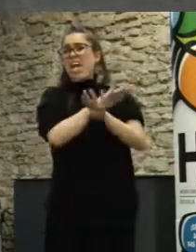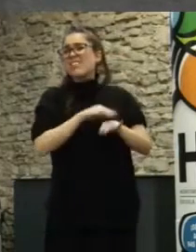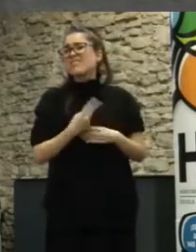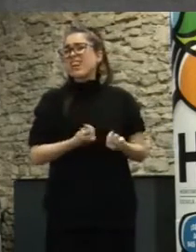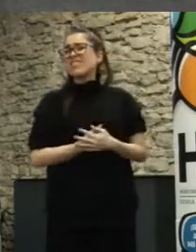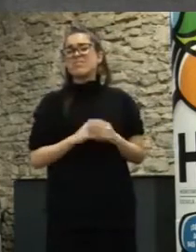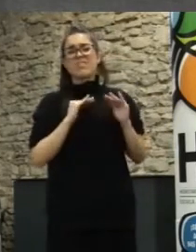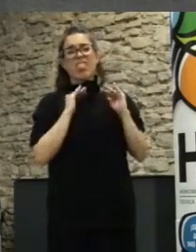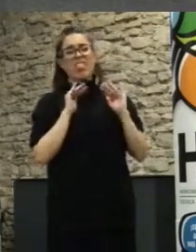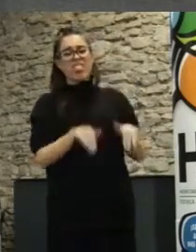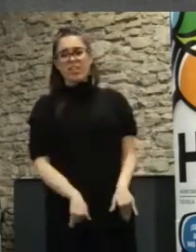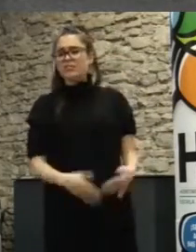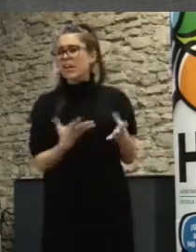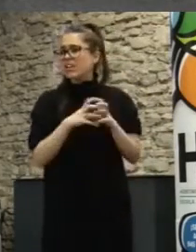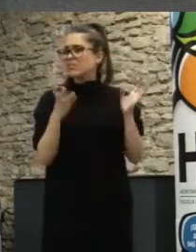participación